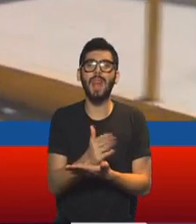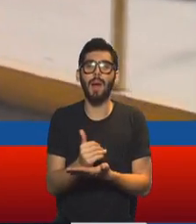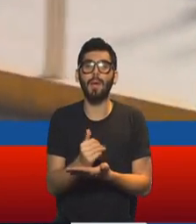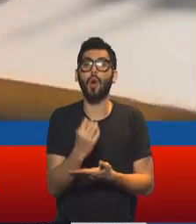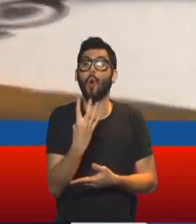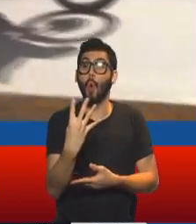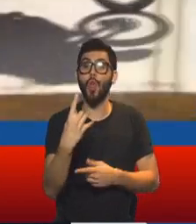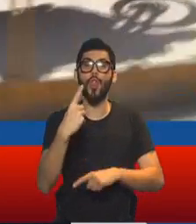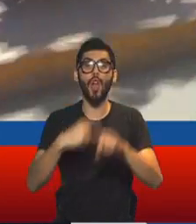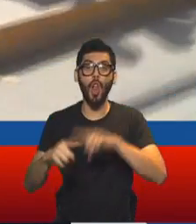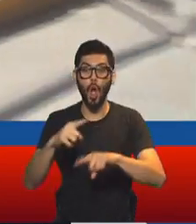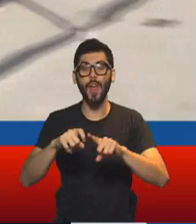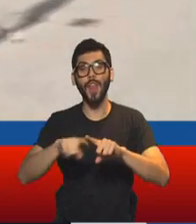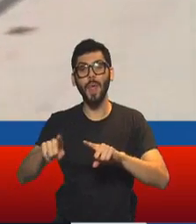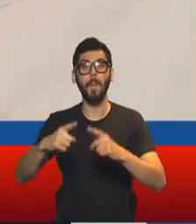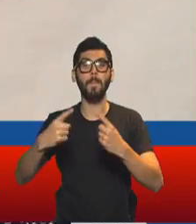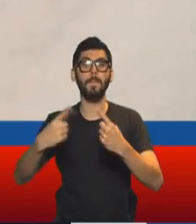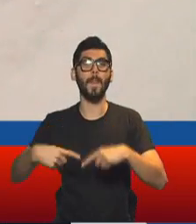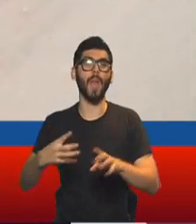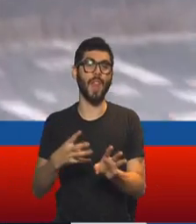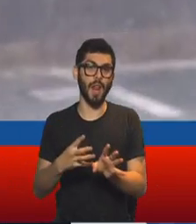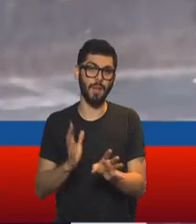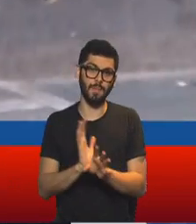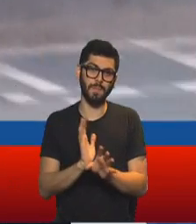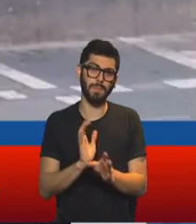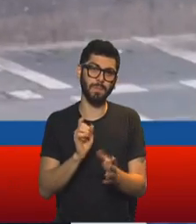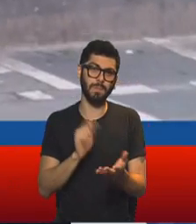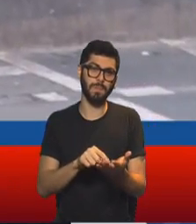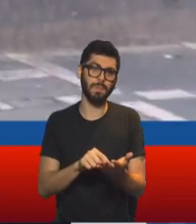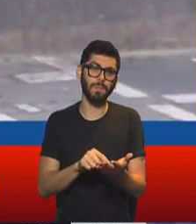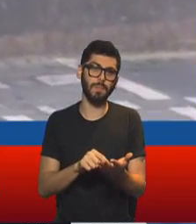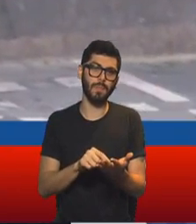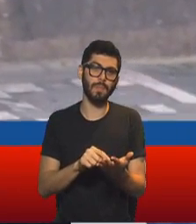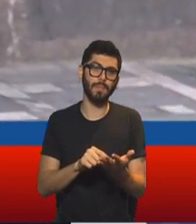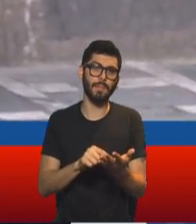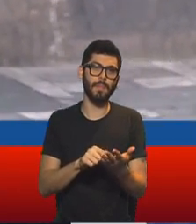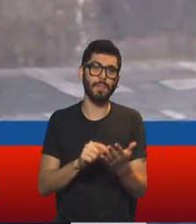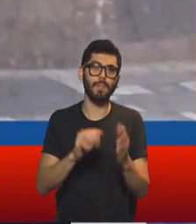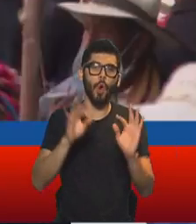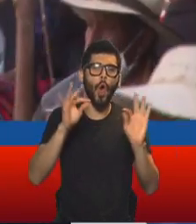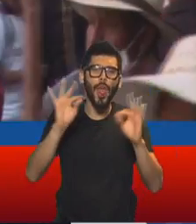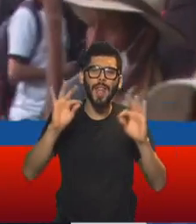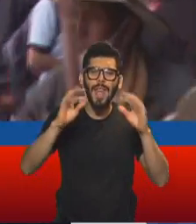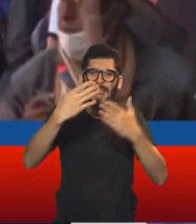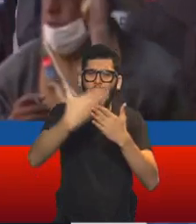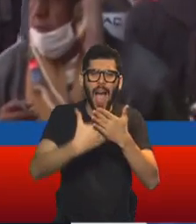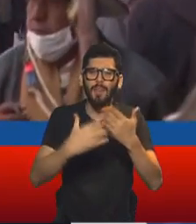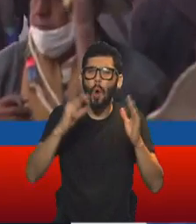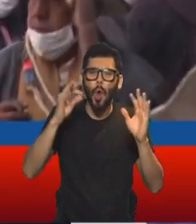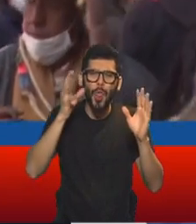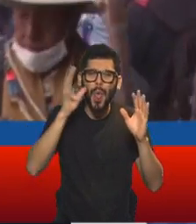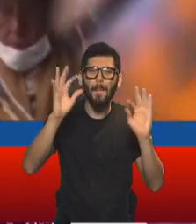logística, la sección de material bélico, lo cual es absolutamente, tiene hasta los códigos muy detallados, es una terminología